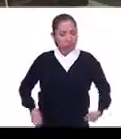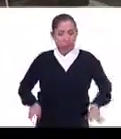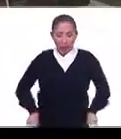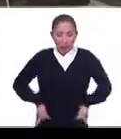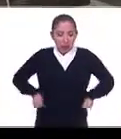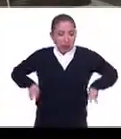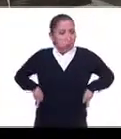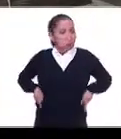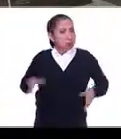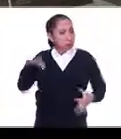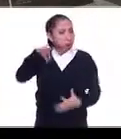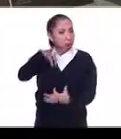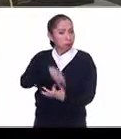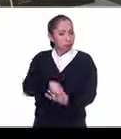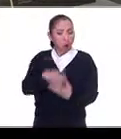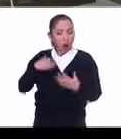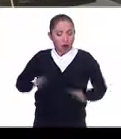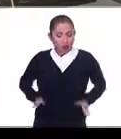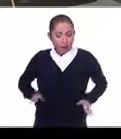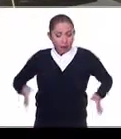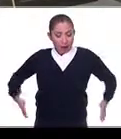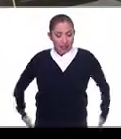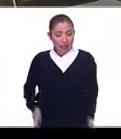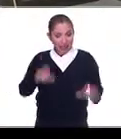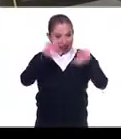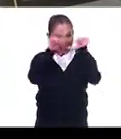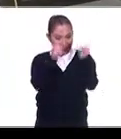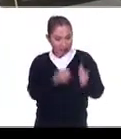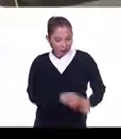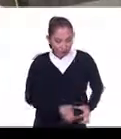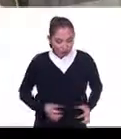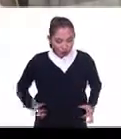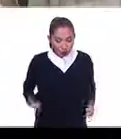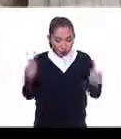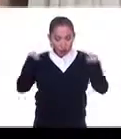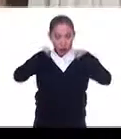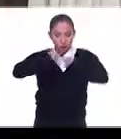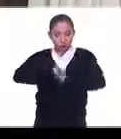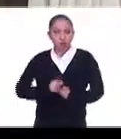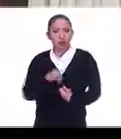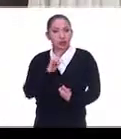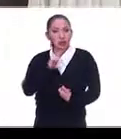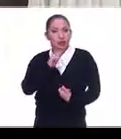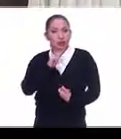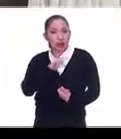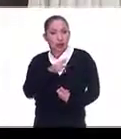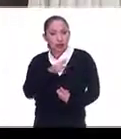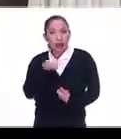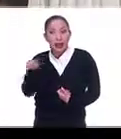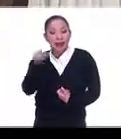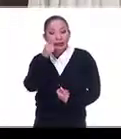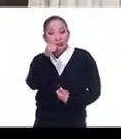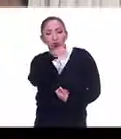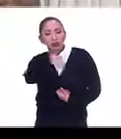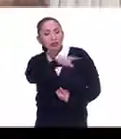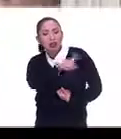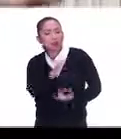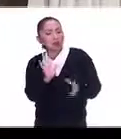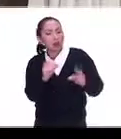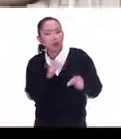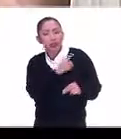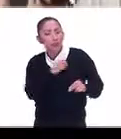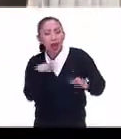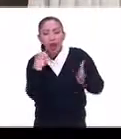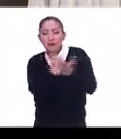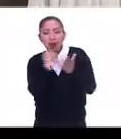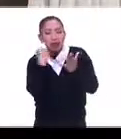pantalón? Una falda artesanal con un suéter. O sea, ella decía, ustedes no se tienen que